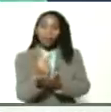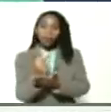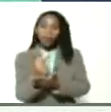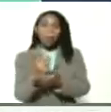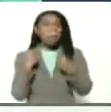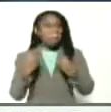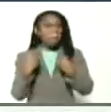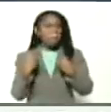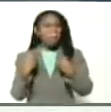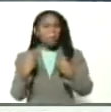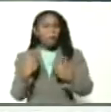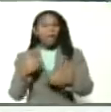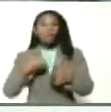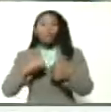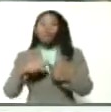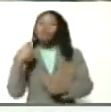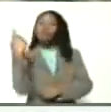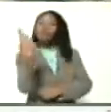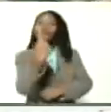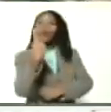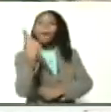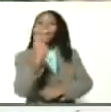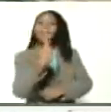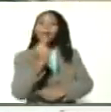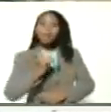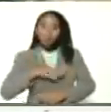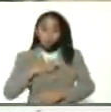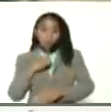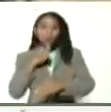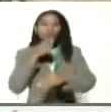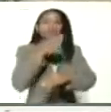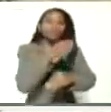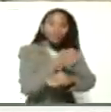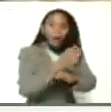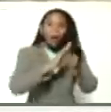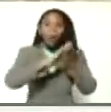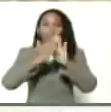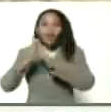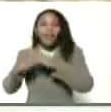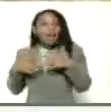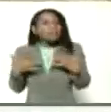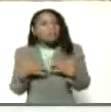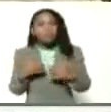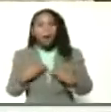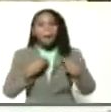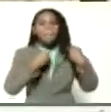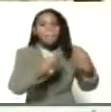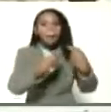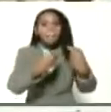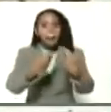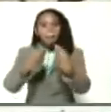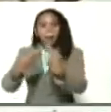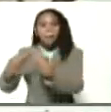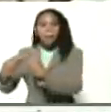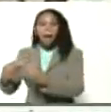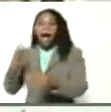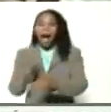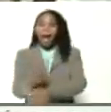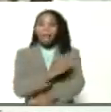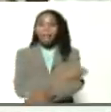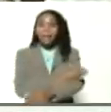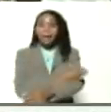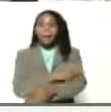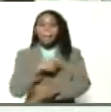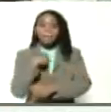para que entonces solamente podamos ir a las comunidades a entregarlo antes prepagado